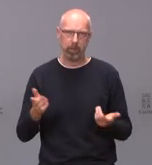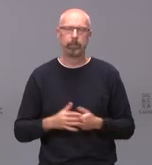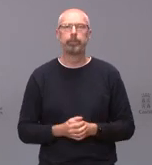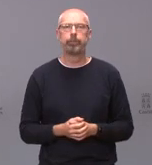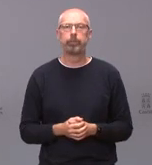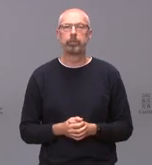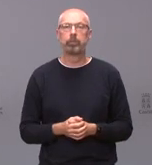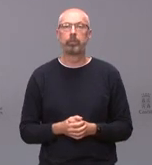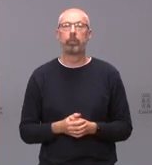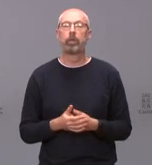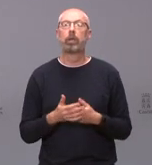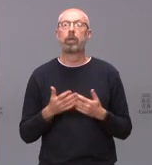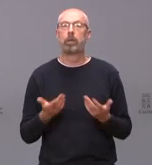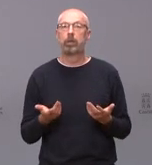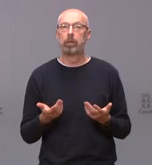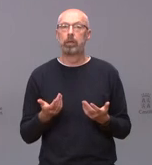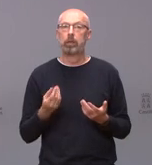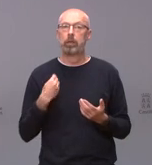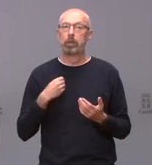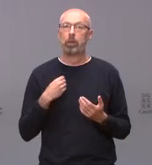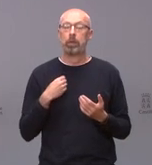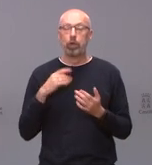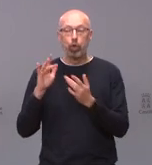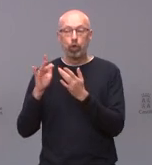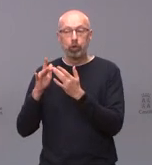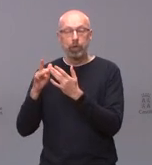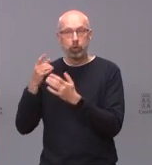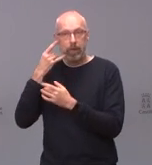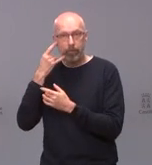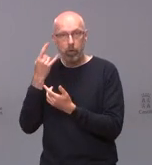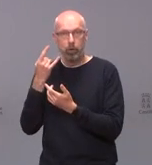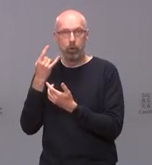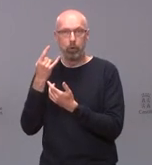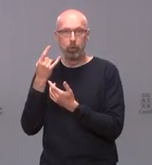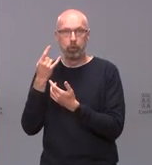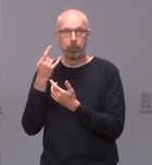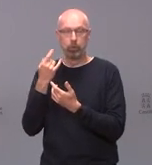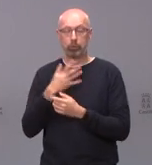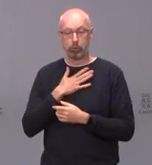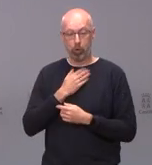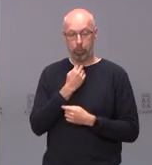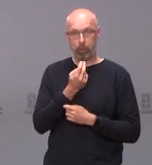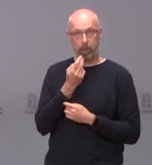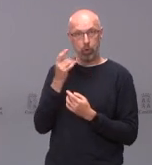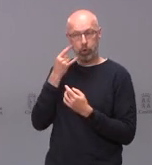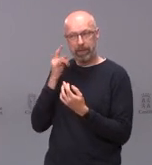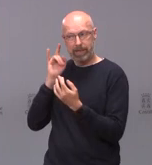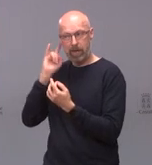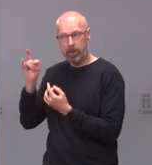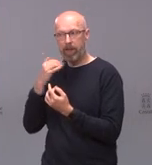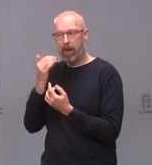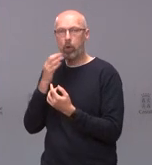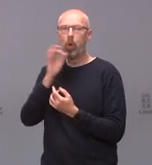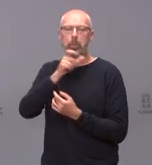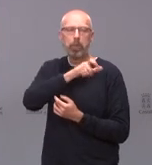no se ha mantenido ninguna conversación telefónica por parte de este portavoz al menos ni por parte de nadie que yo sepa la Junta